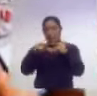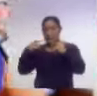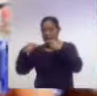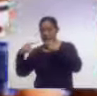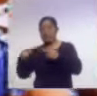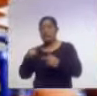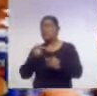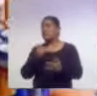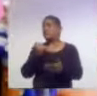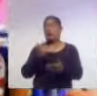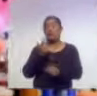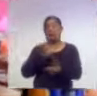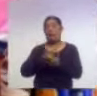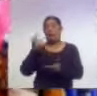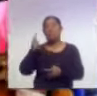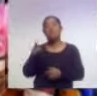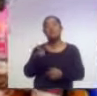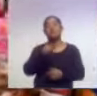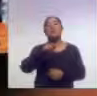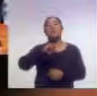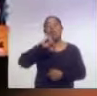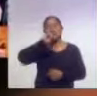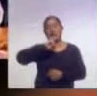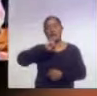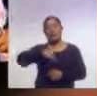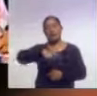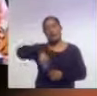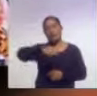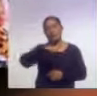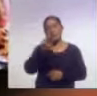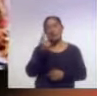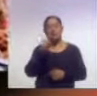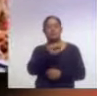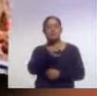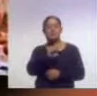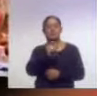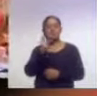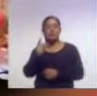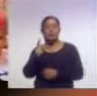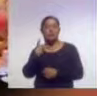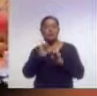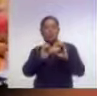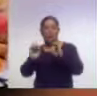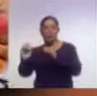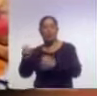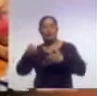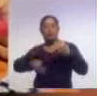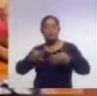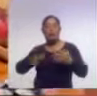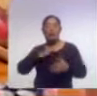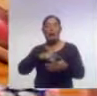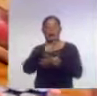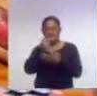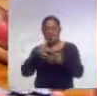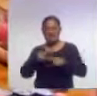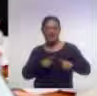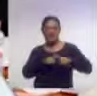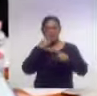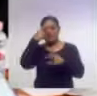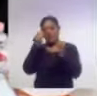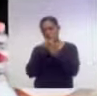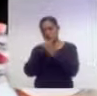Impacto, a través de la Oficina Internacional para el Desarrollo de Sistemas de Procuración de Justicia, se llevarán a cabo diferentes programas de capacitación y